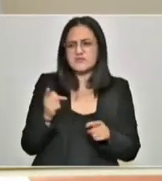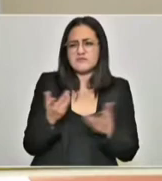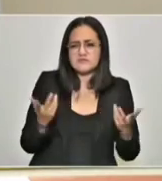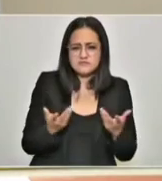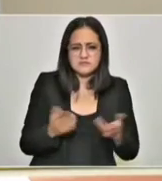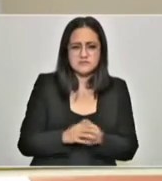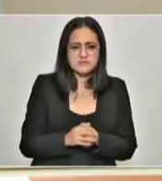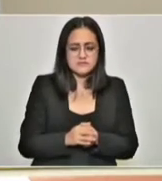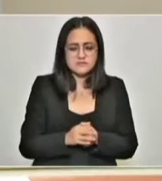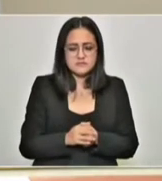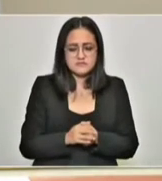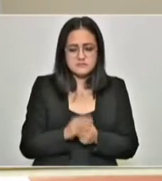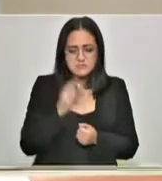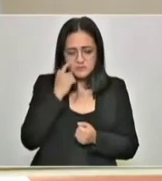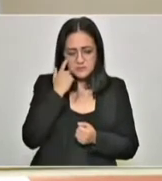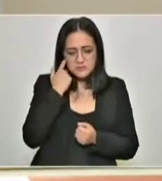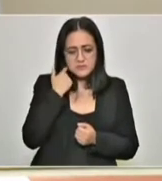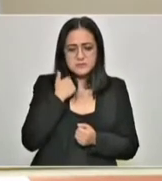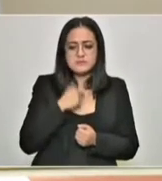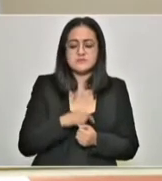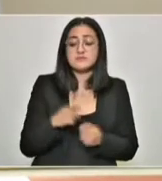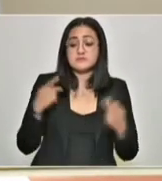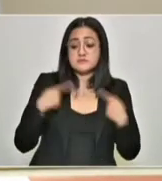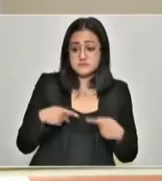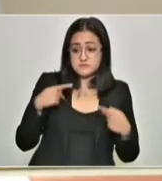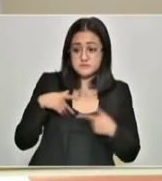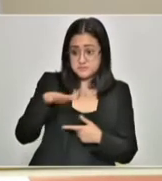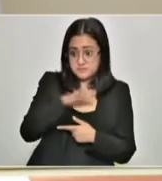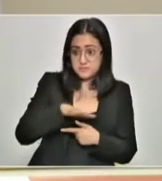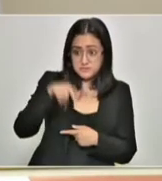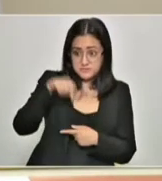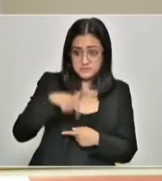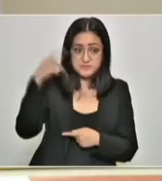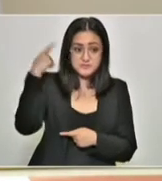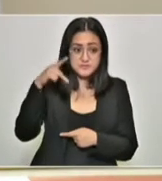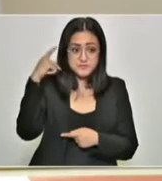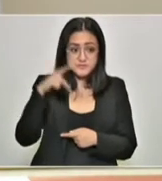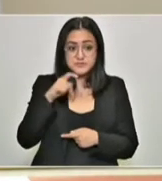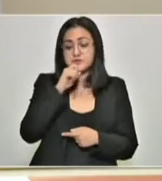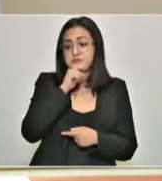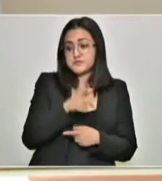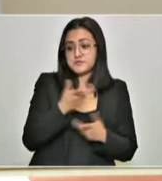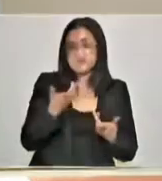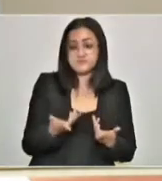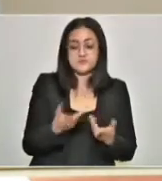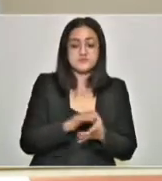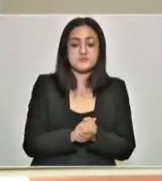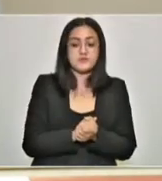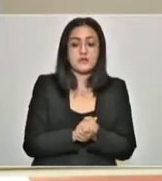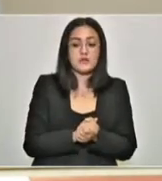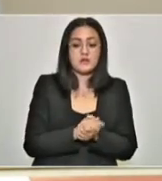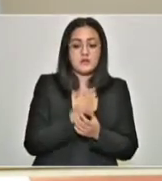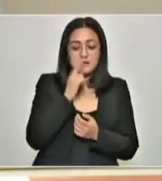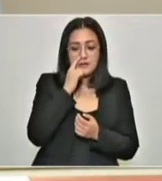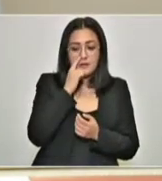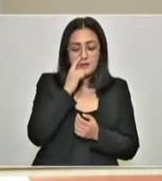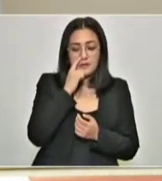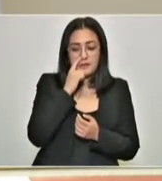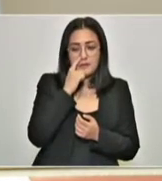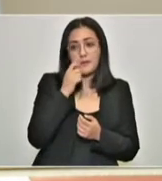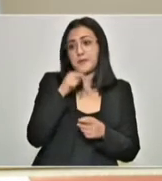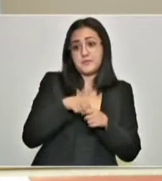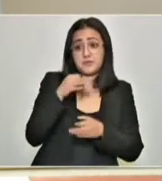La sociedad poblana, como las sociedades de las entidades federativas en todo el país,